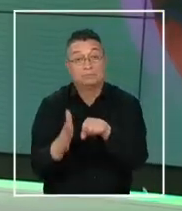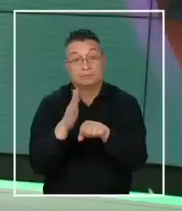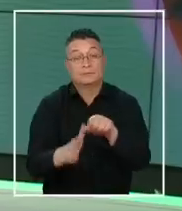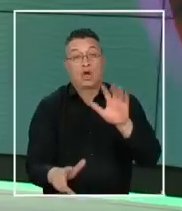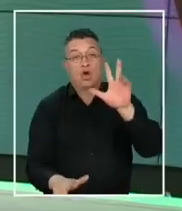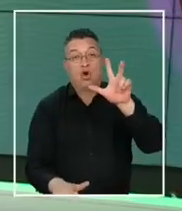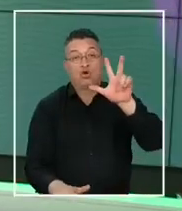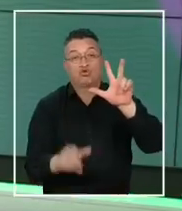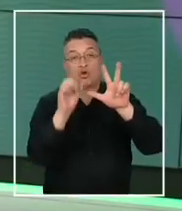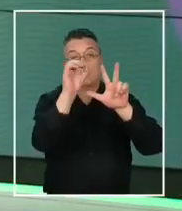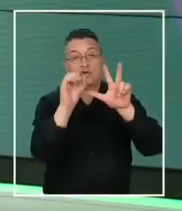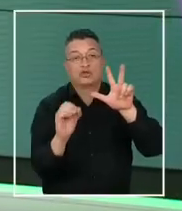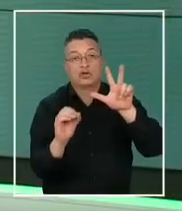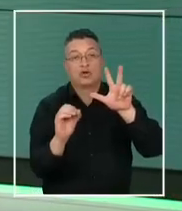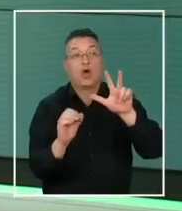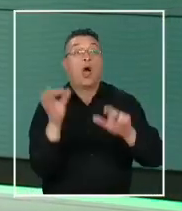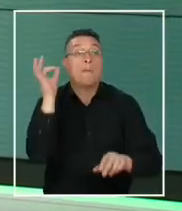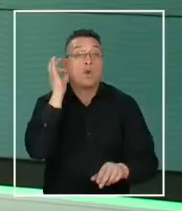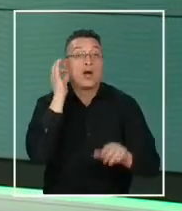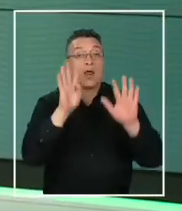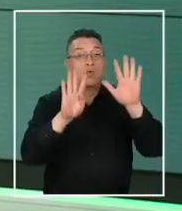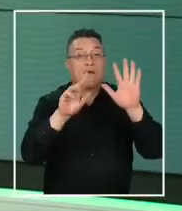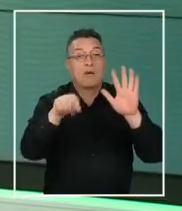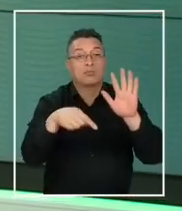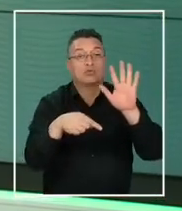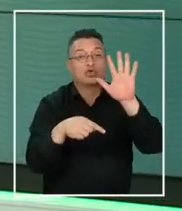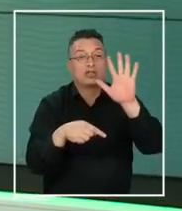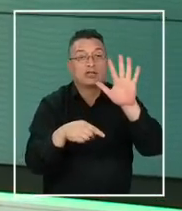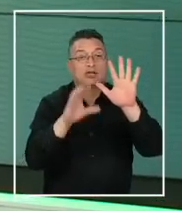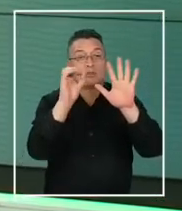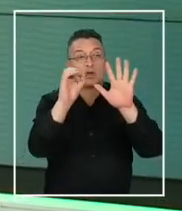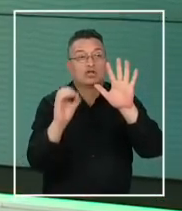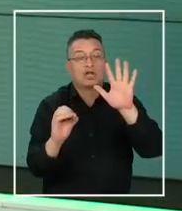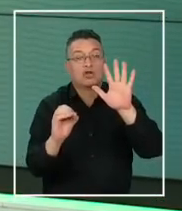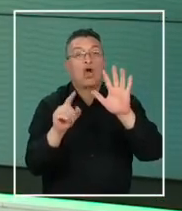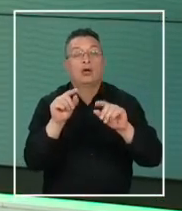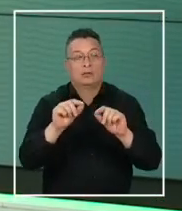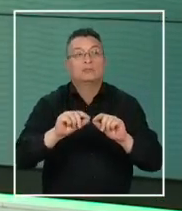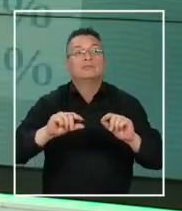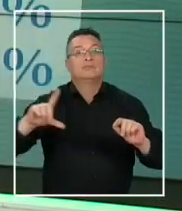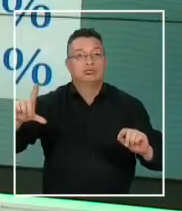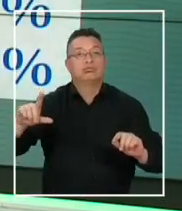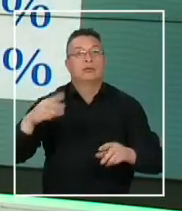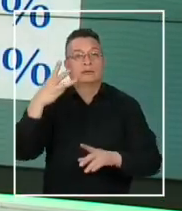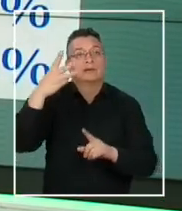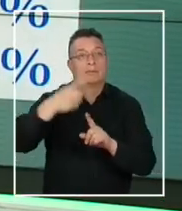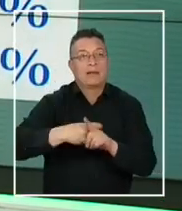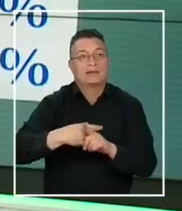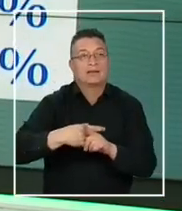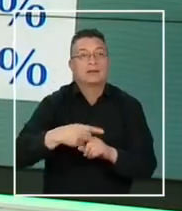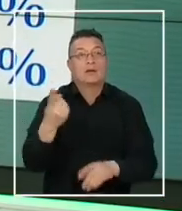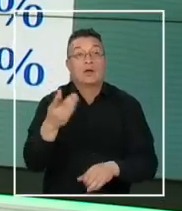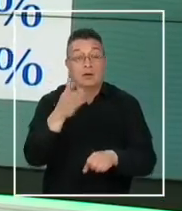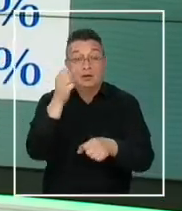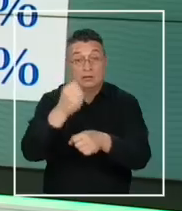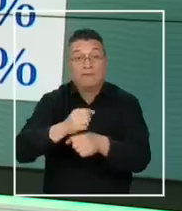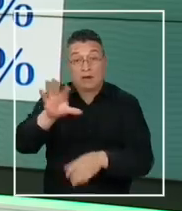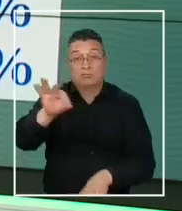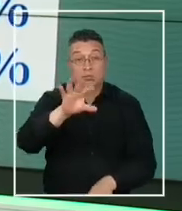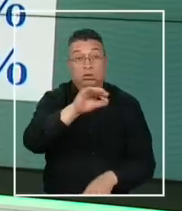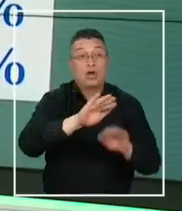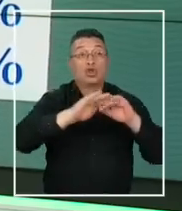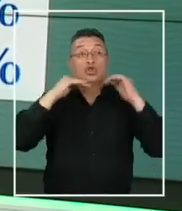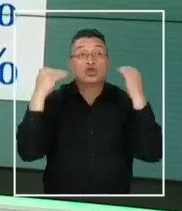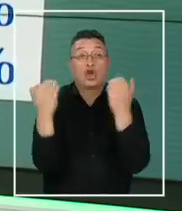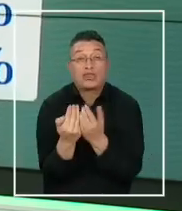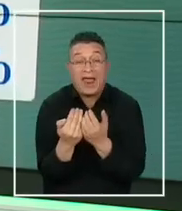es 8%, de las mujeres, 9,5%. La diferencia crece respecto a los últimos trimestres. Los ocupados, en total,